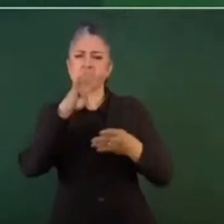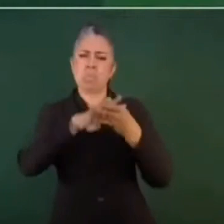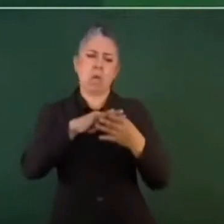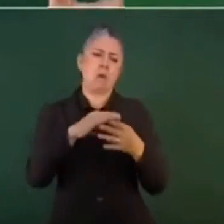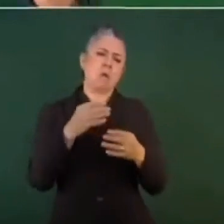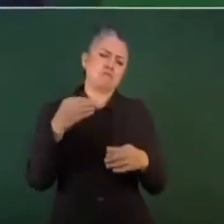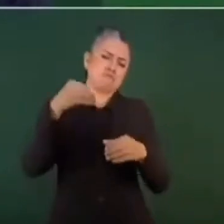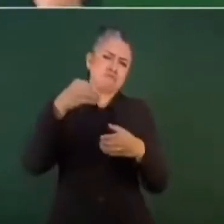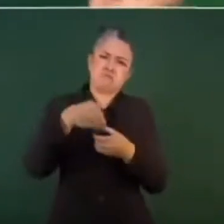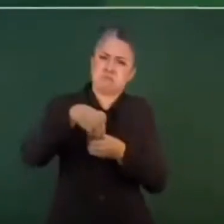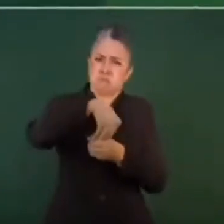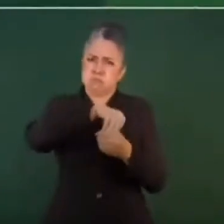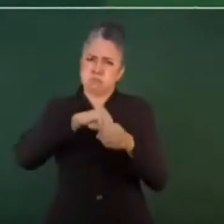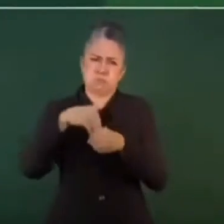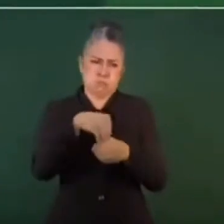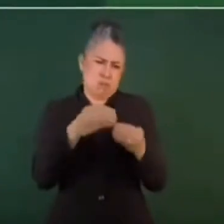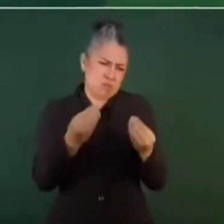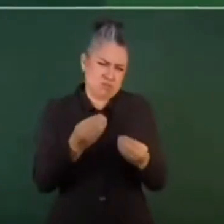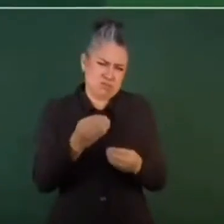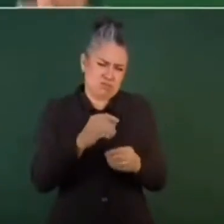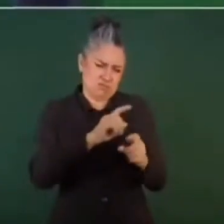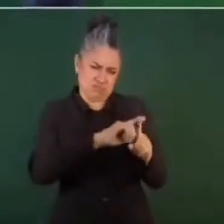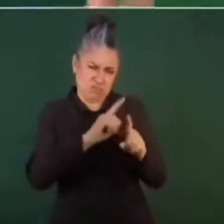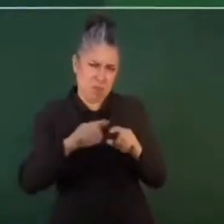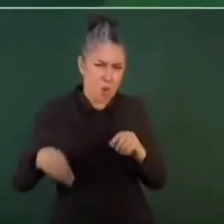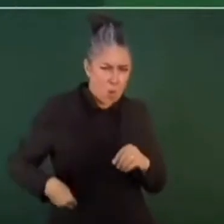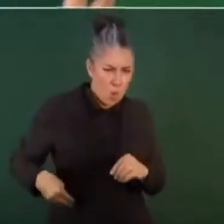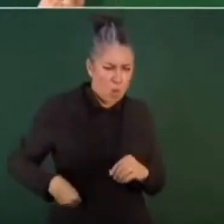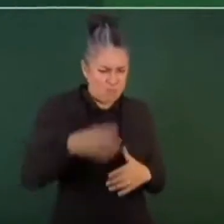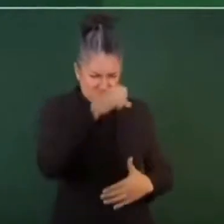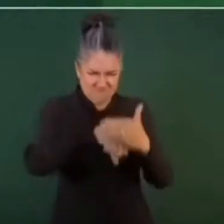de responsables y